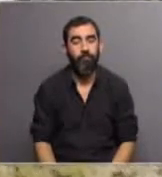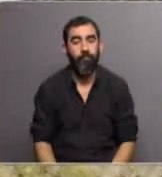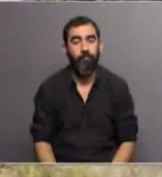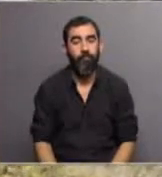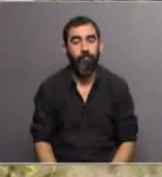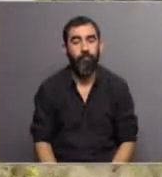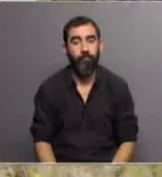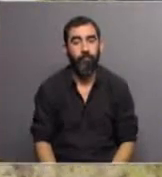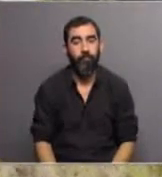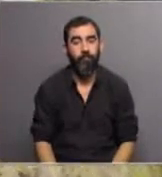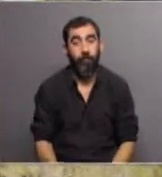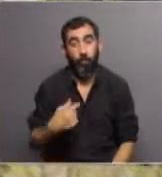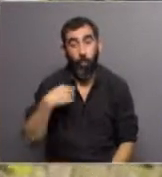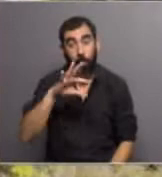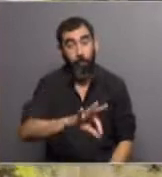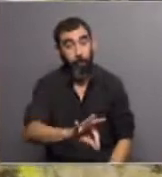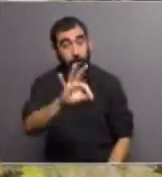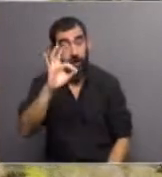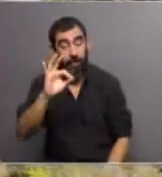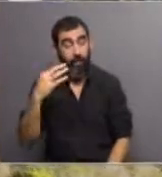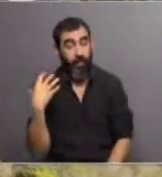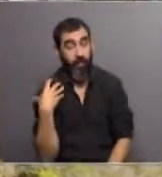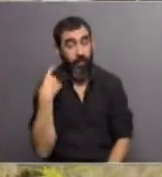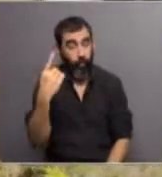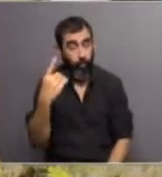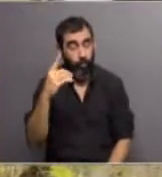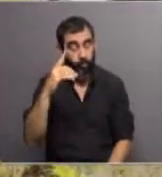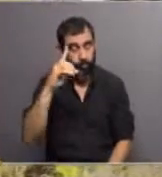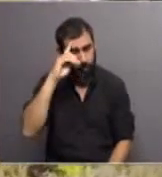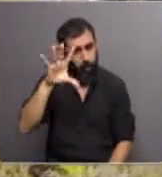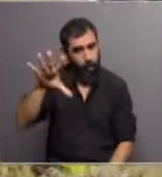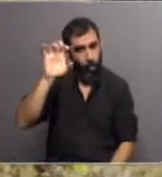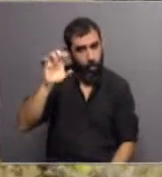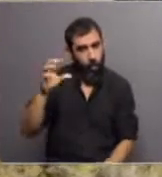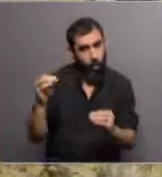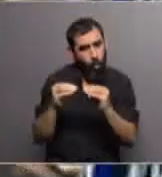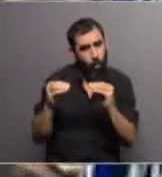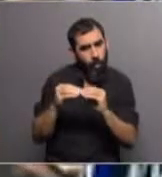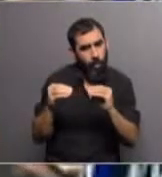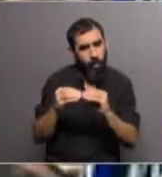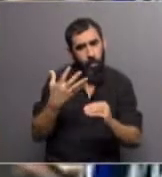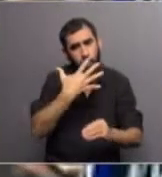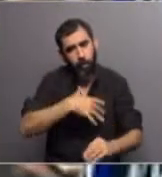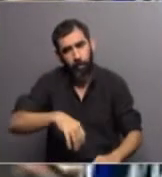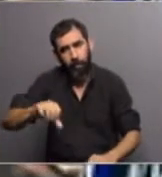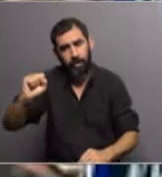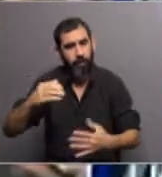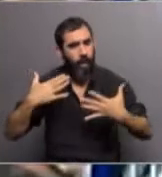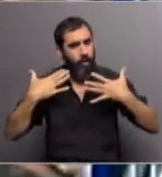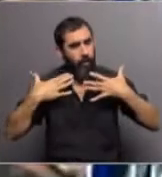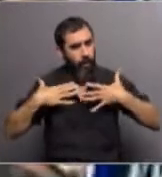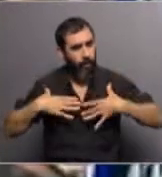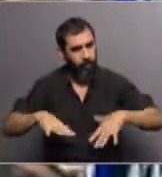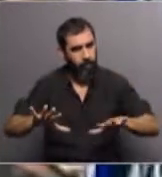Cuando me nombraron a ser director, me acuerdo que un colega mío me llevó a un sitio muy tranquilo alrededor